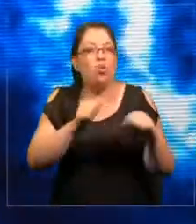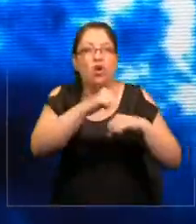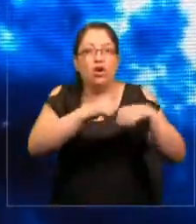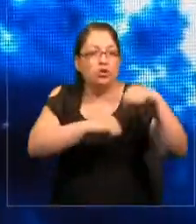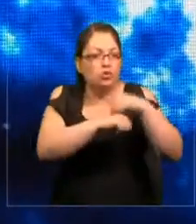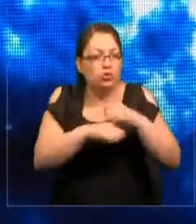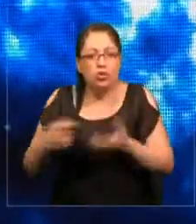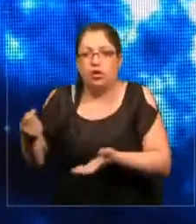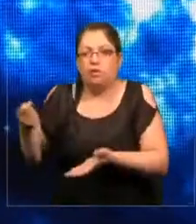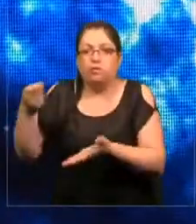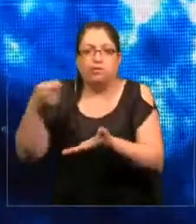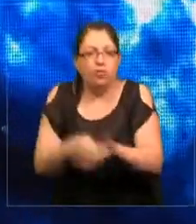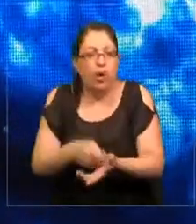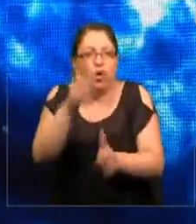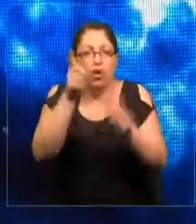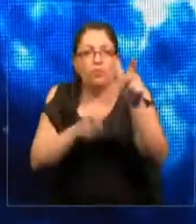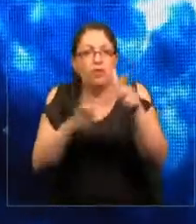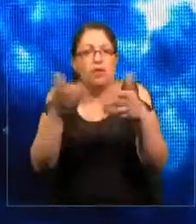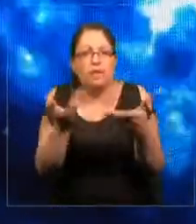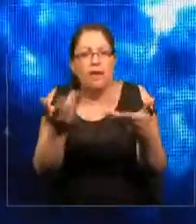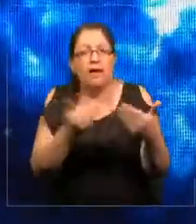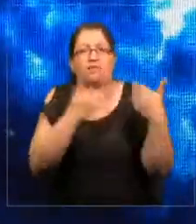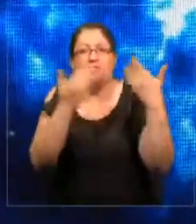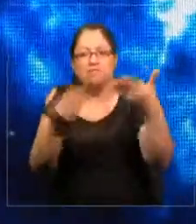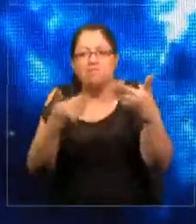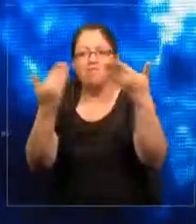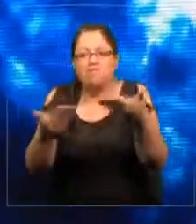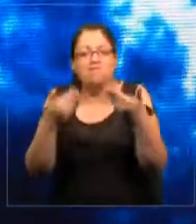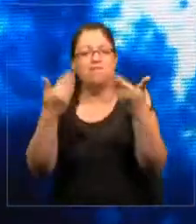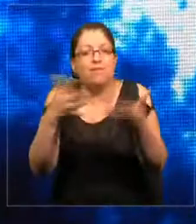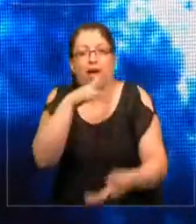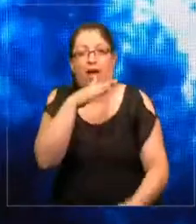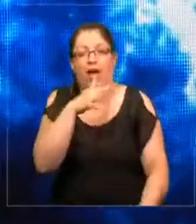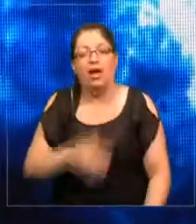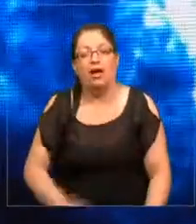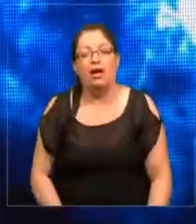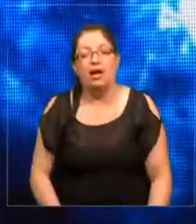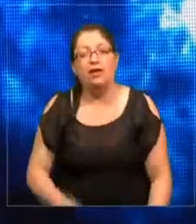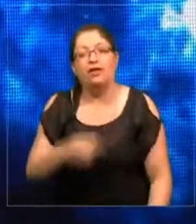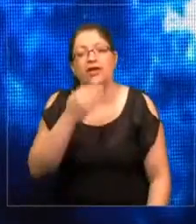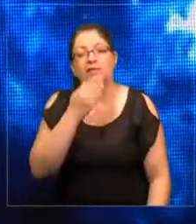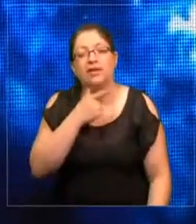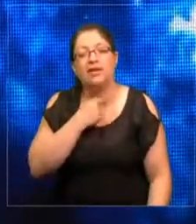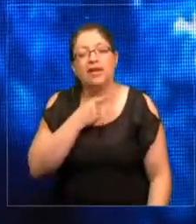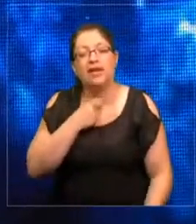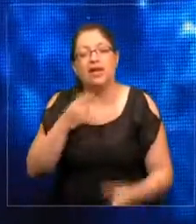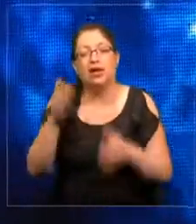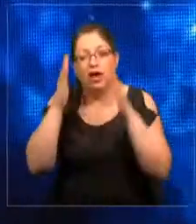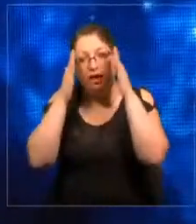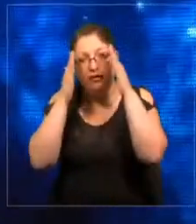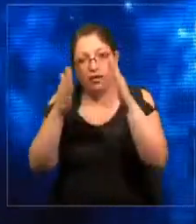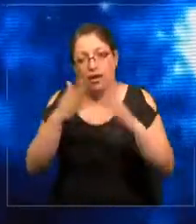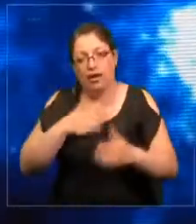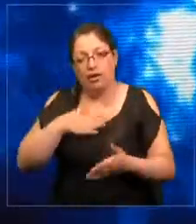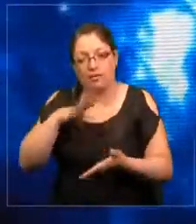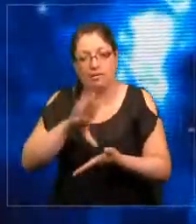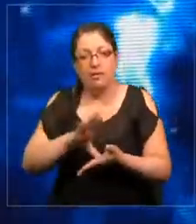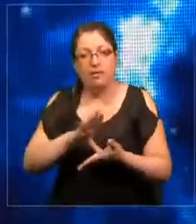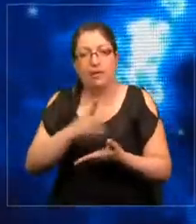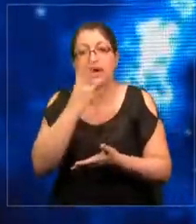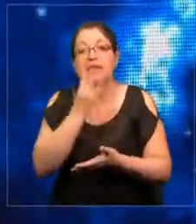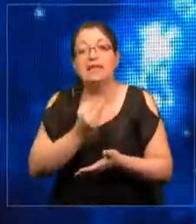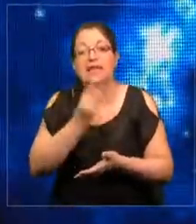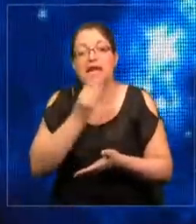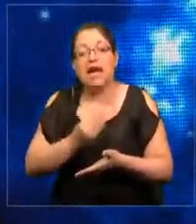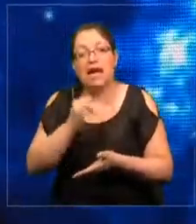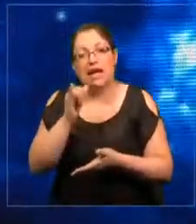humana para suministrar el agua. Quisiera ir hacia mi país, Israel, y lo voy a